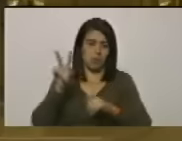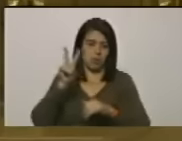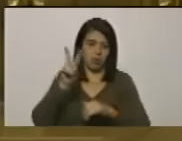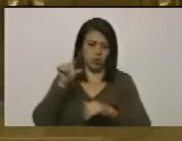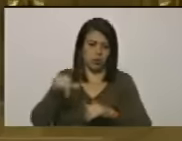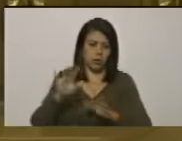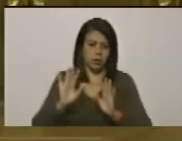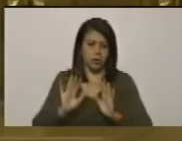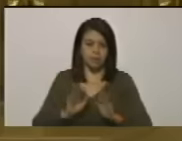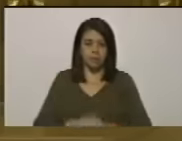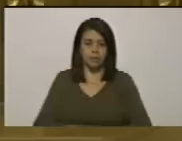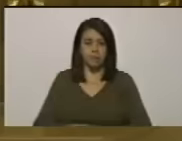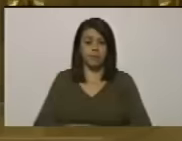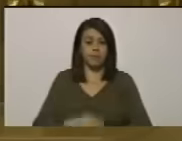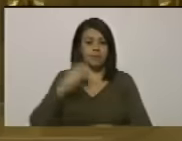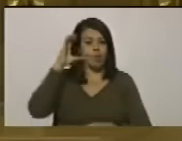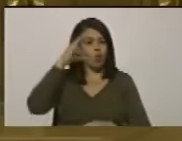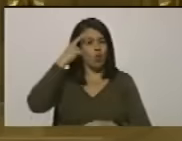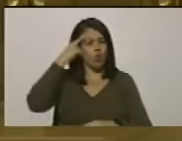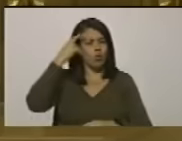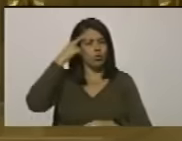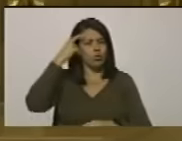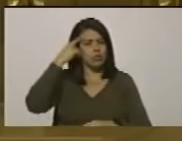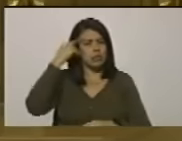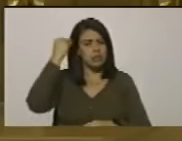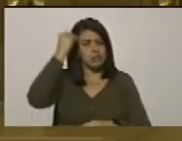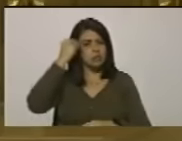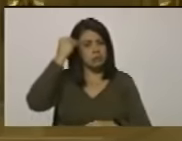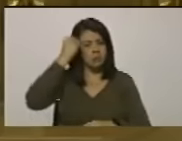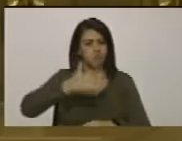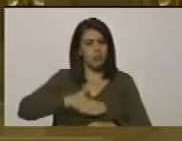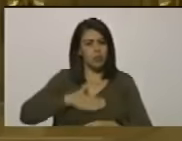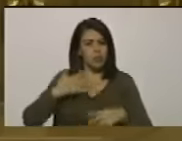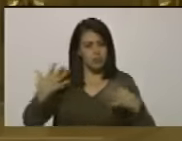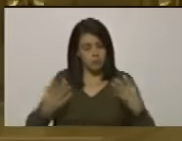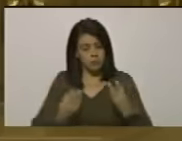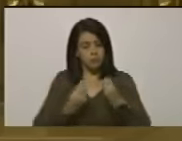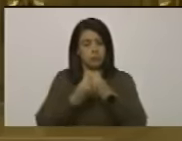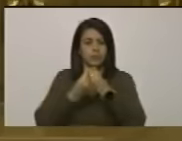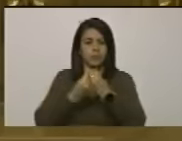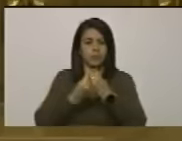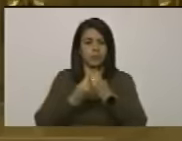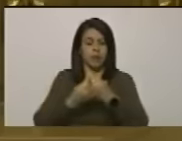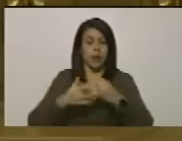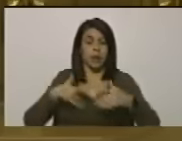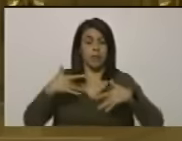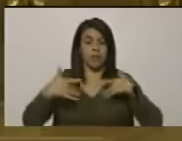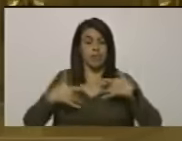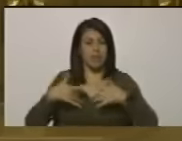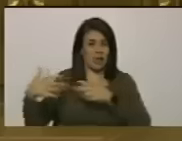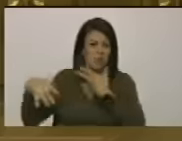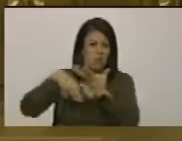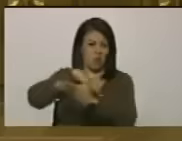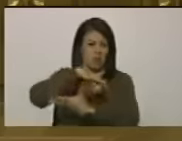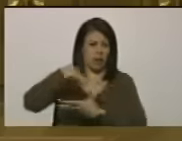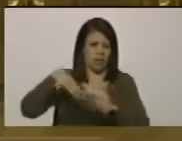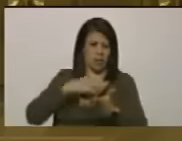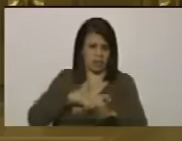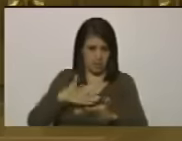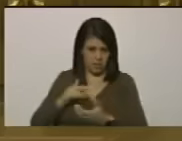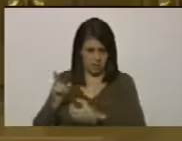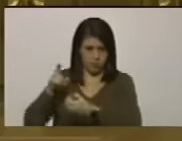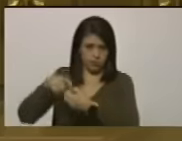Quien, en su justa conciencia y dimensión, puede acompañar un acto de esa naturaleza.